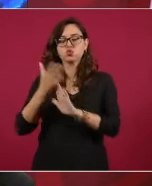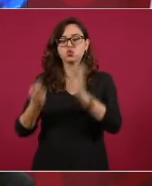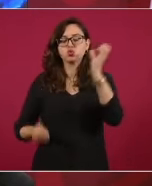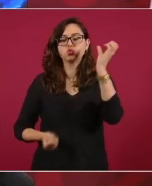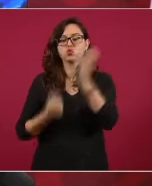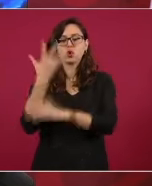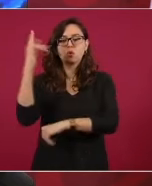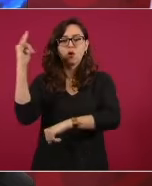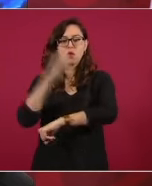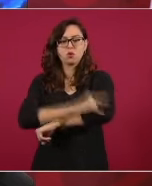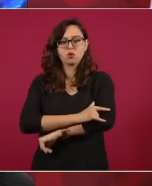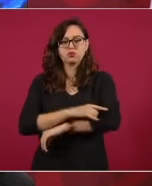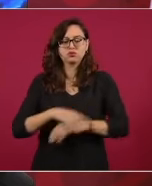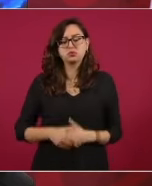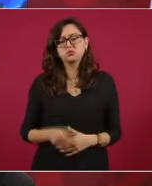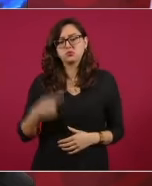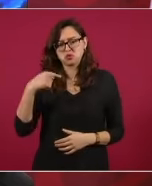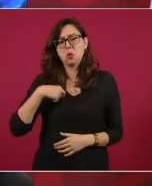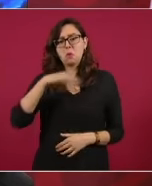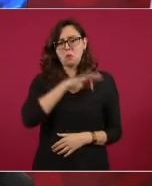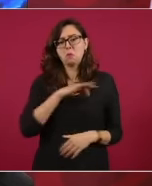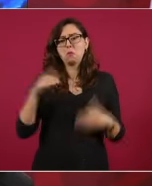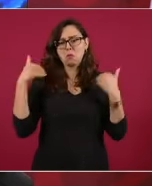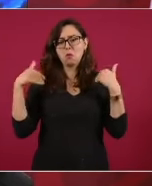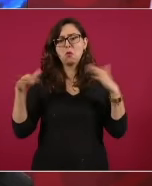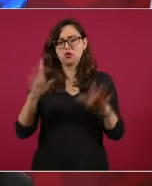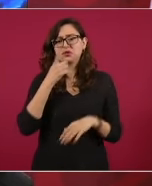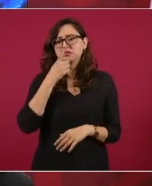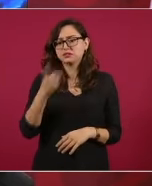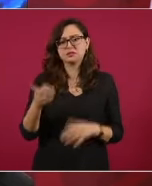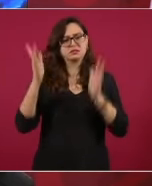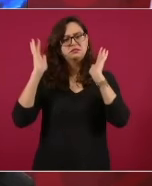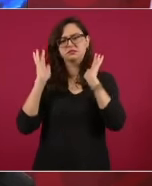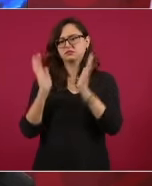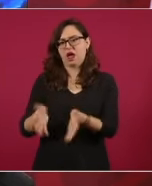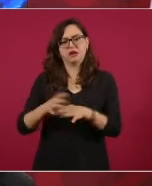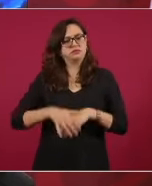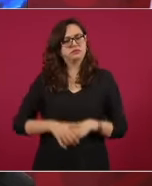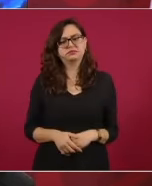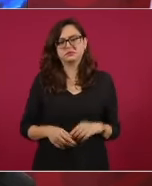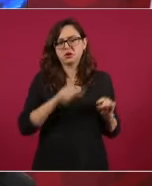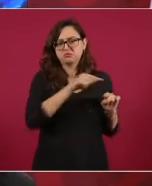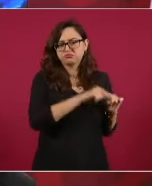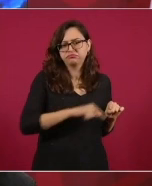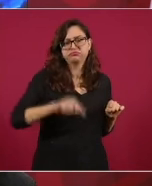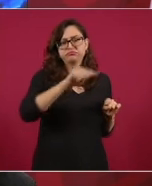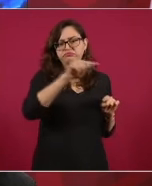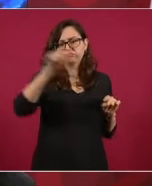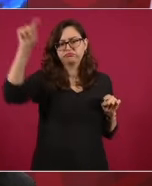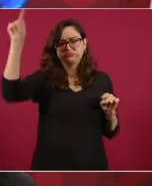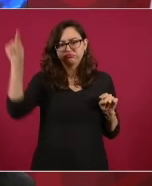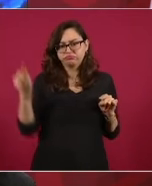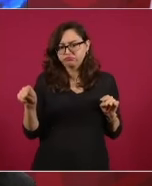hasta aquí, aquí además es doble vía,